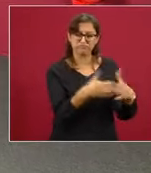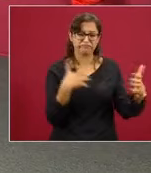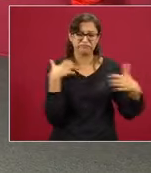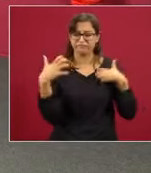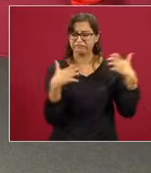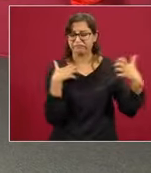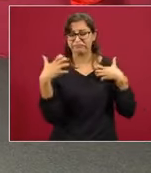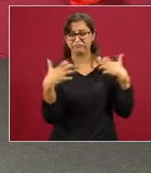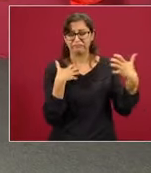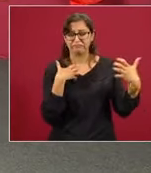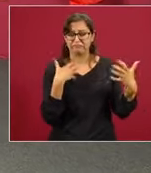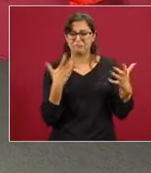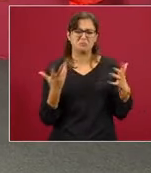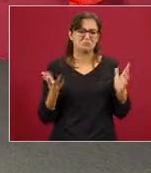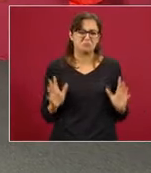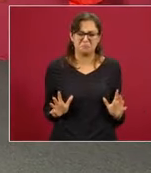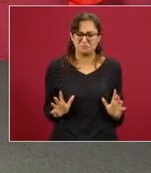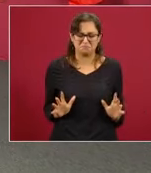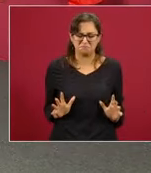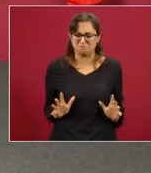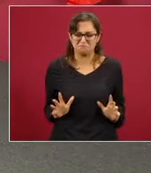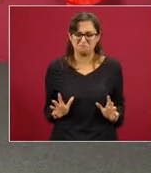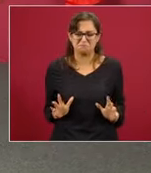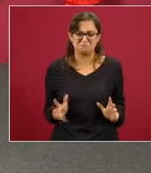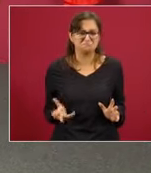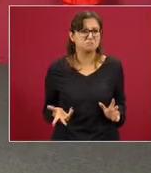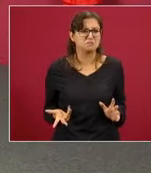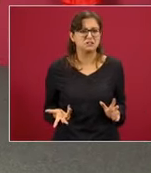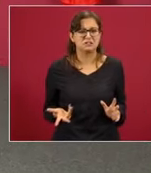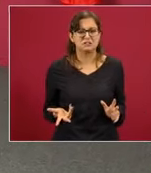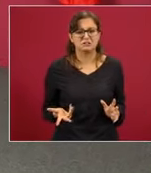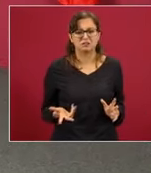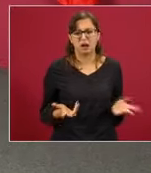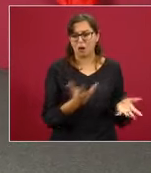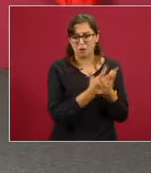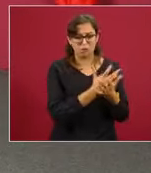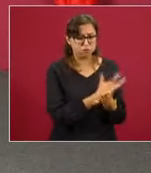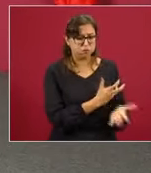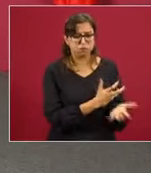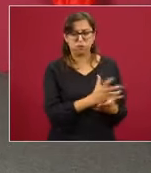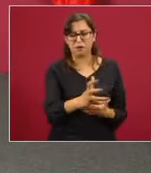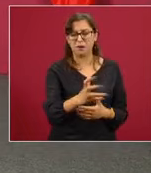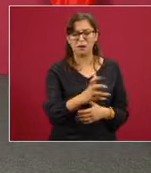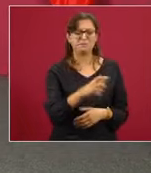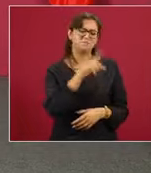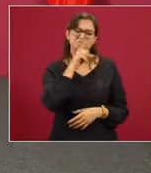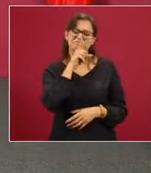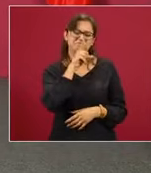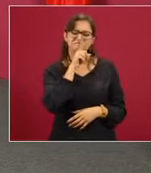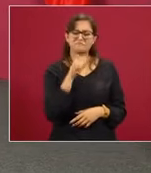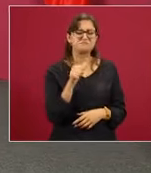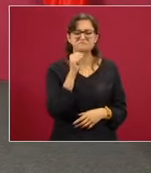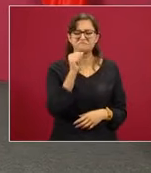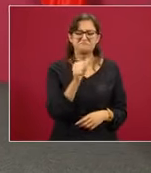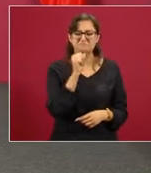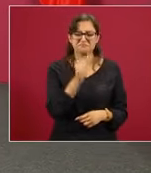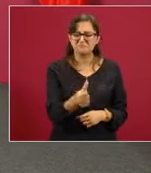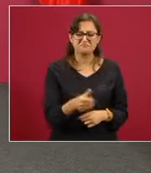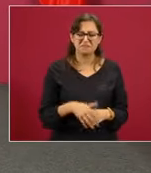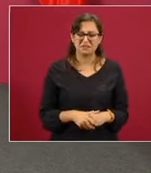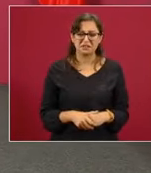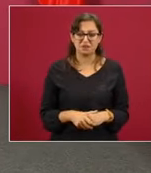tampoco en extremo. No tenemos